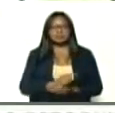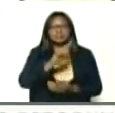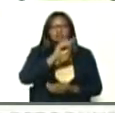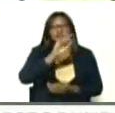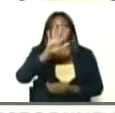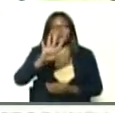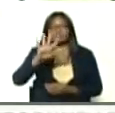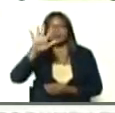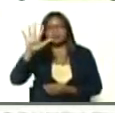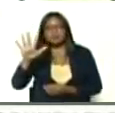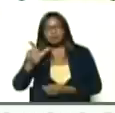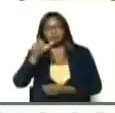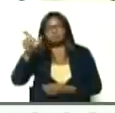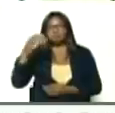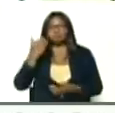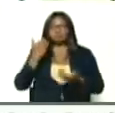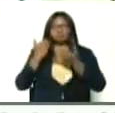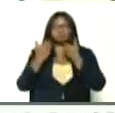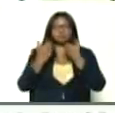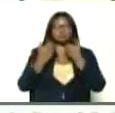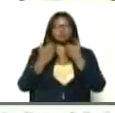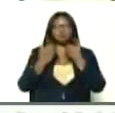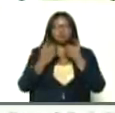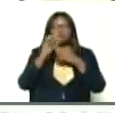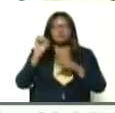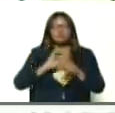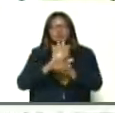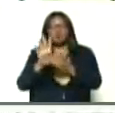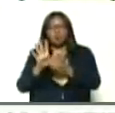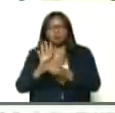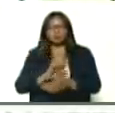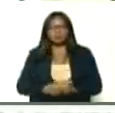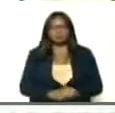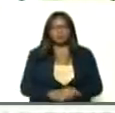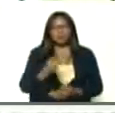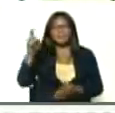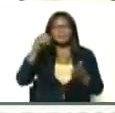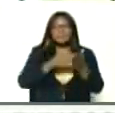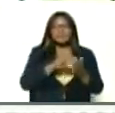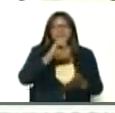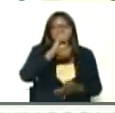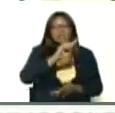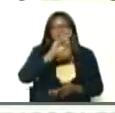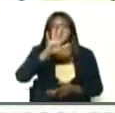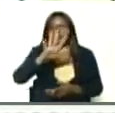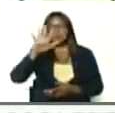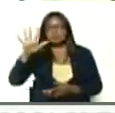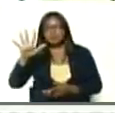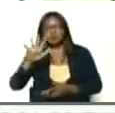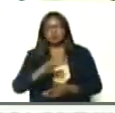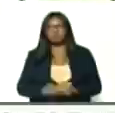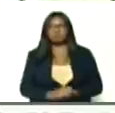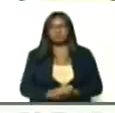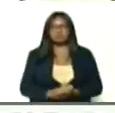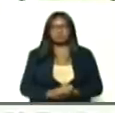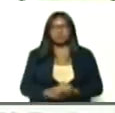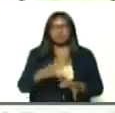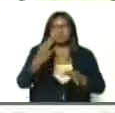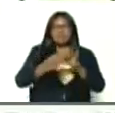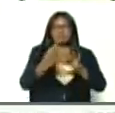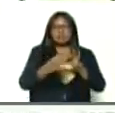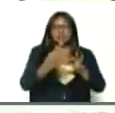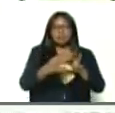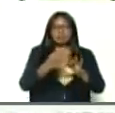ciento cincuenta y cinco casos de contagio, mil ciento cincuenta y cinco, desde el mes de septiembre,